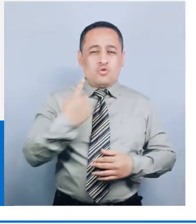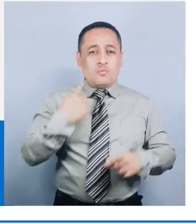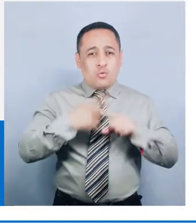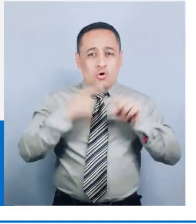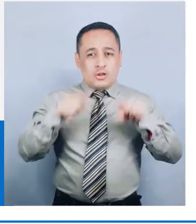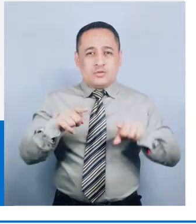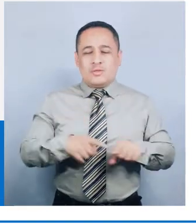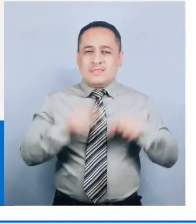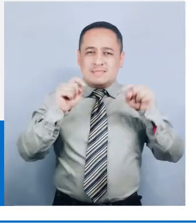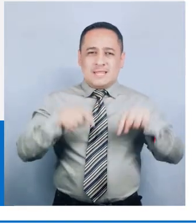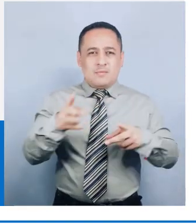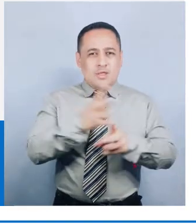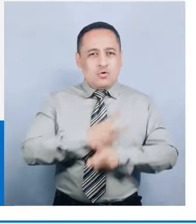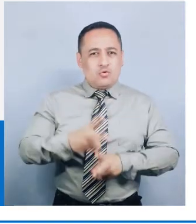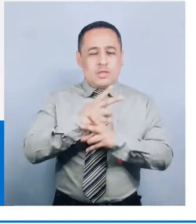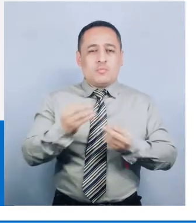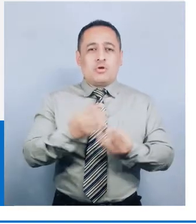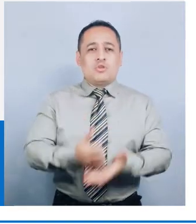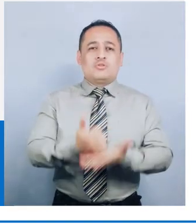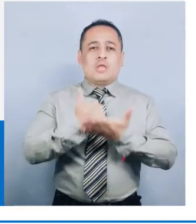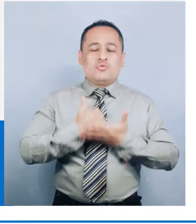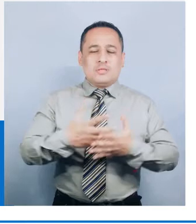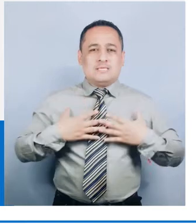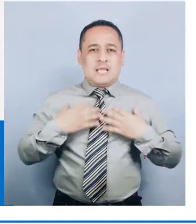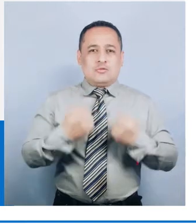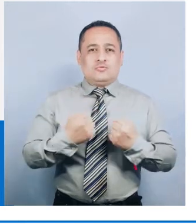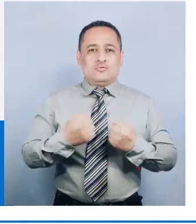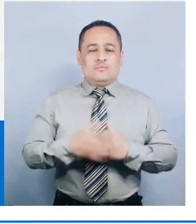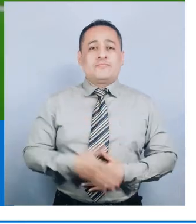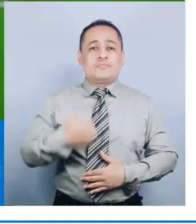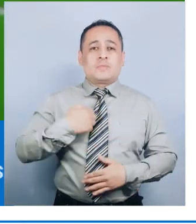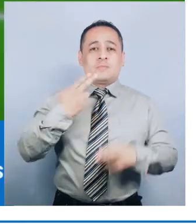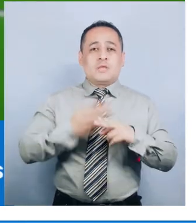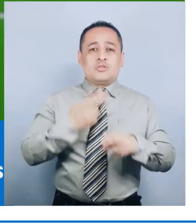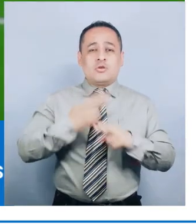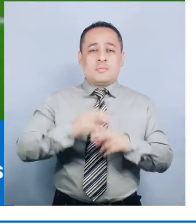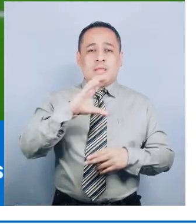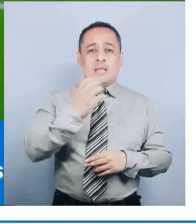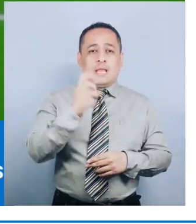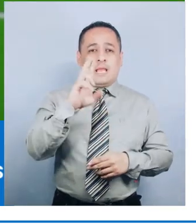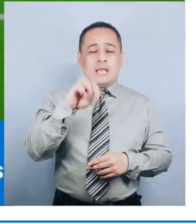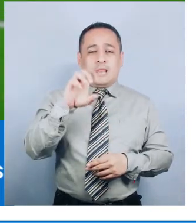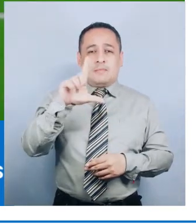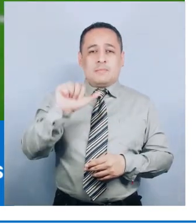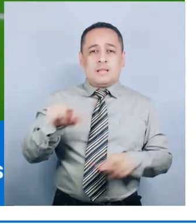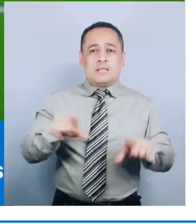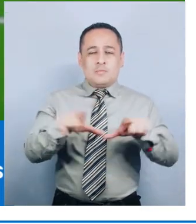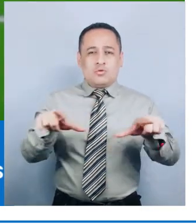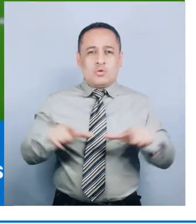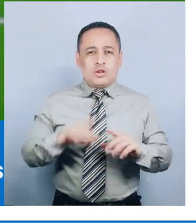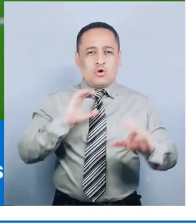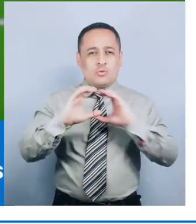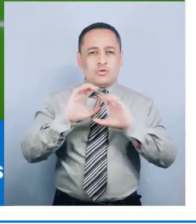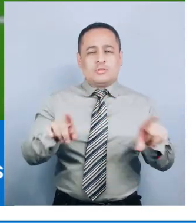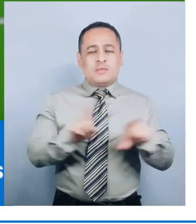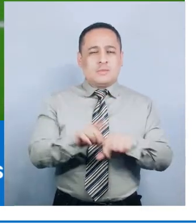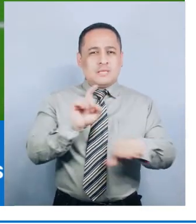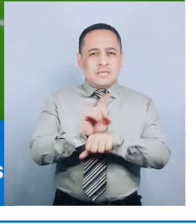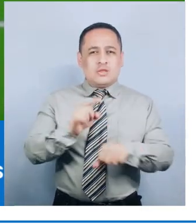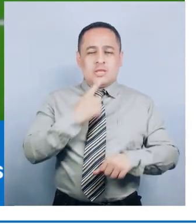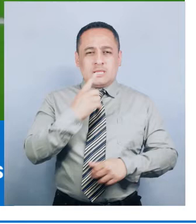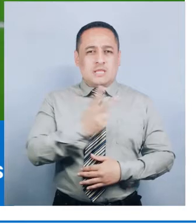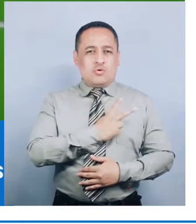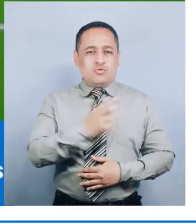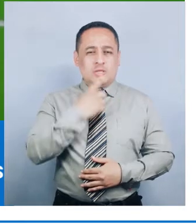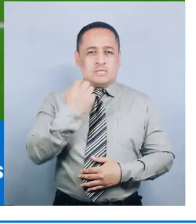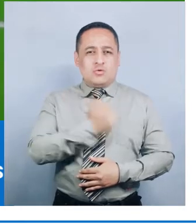naturaleza. Por eso debemos cuidarla ya que nos ayuda a estar sanos. Mi nombre es Carmela Delgado Cruz, del área de comunicación. Enseño